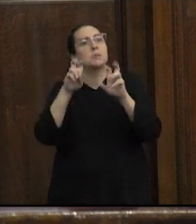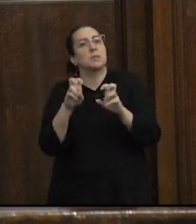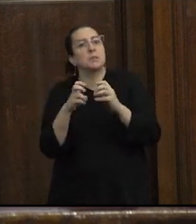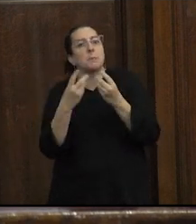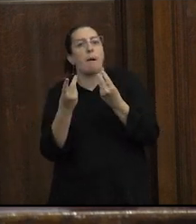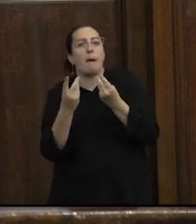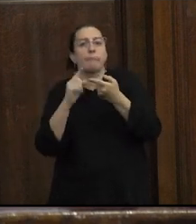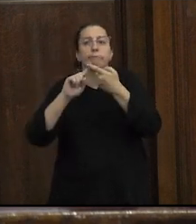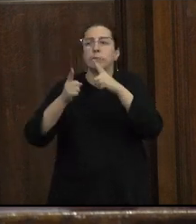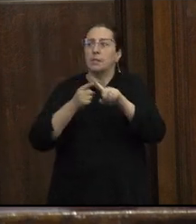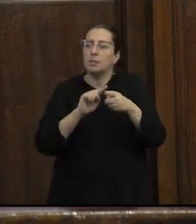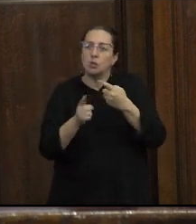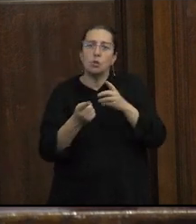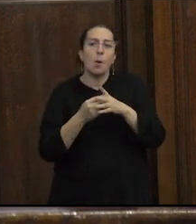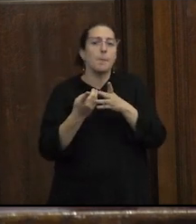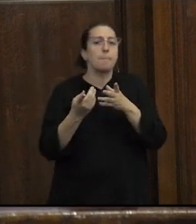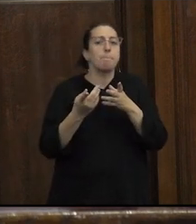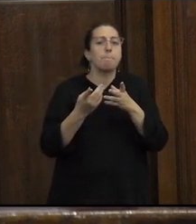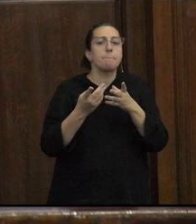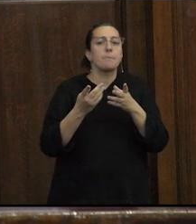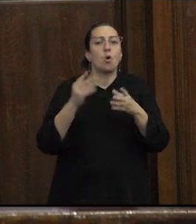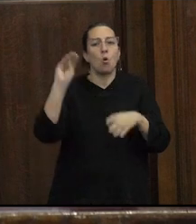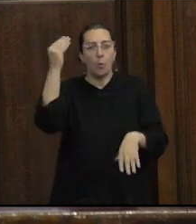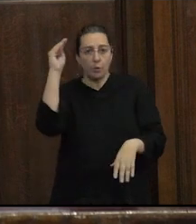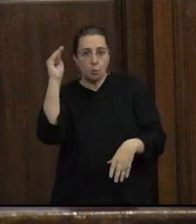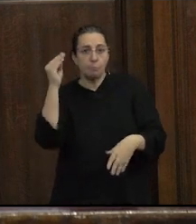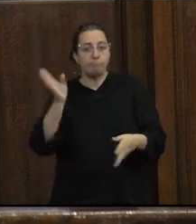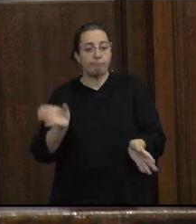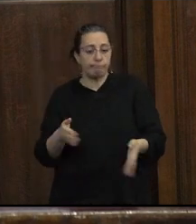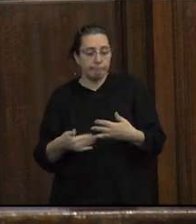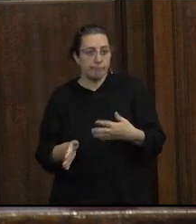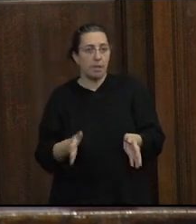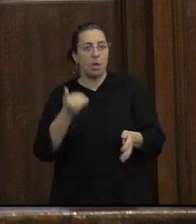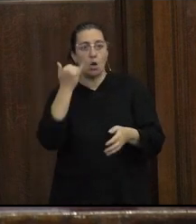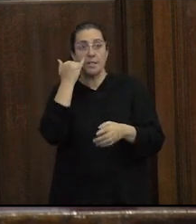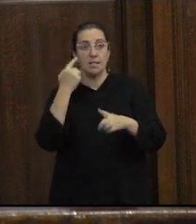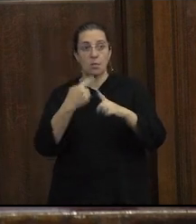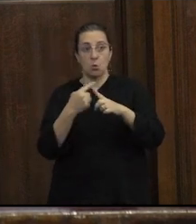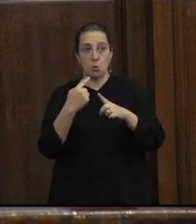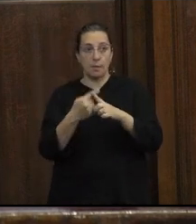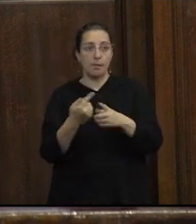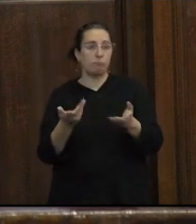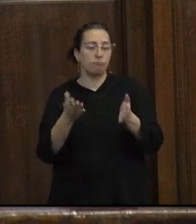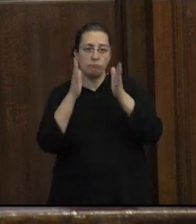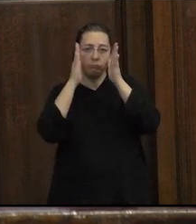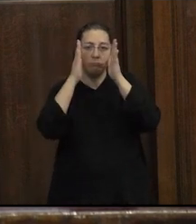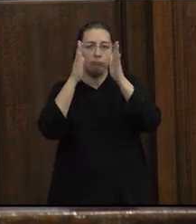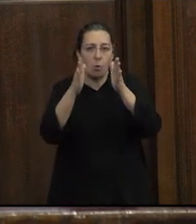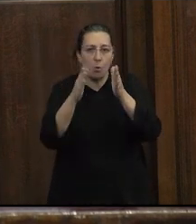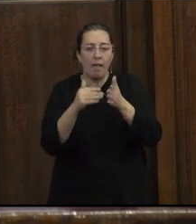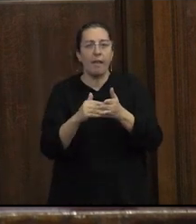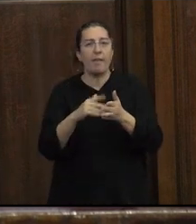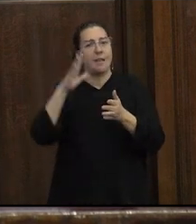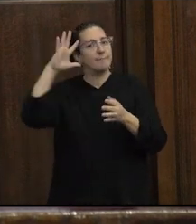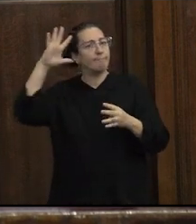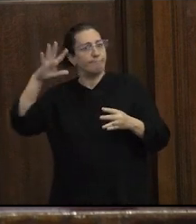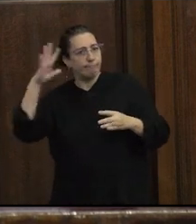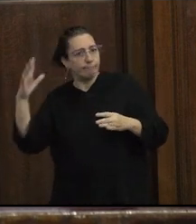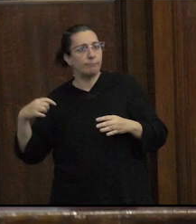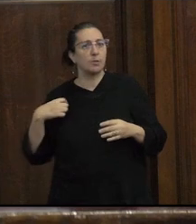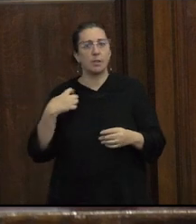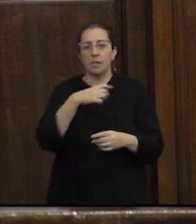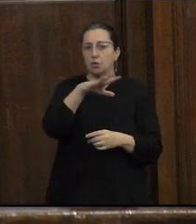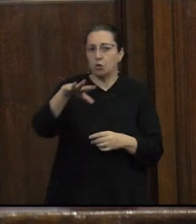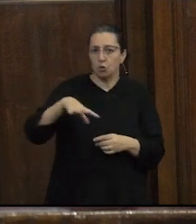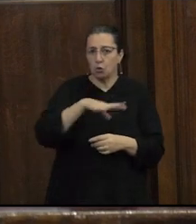vínculo entre juventud, género y sexualidad que abonen a la construcción de abordajes psicosociales para la investigación